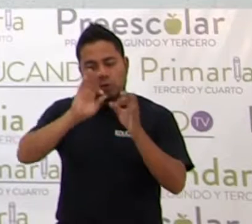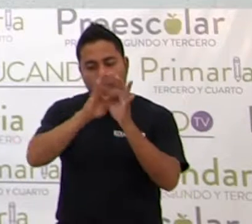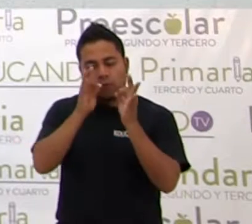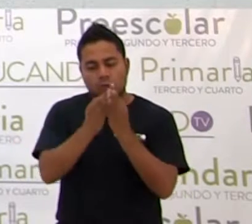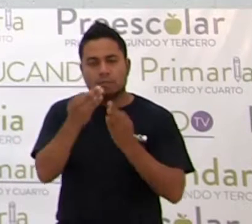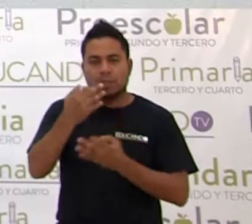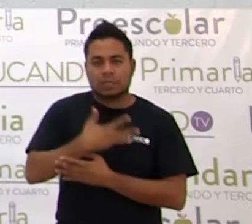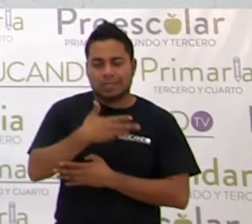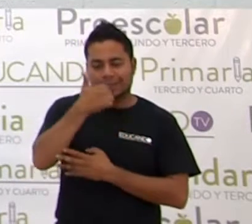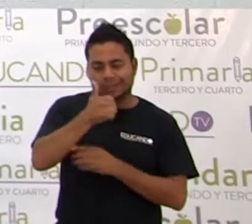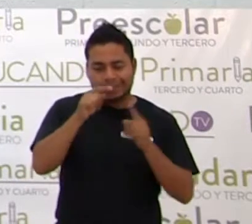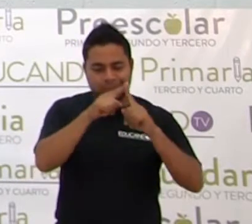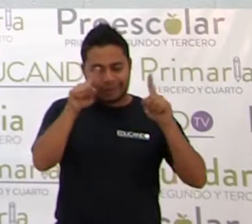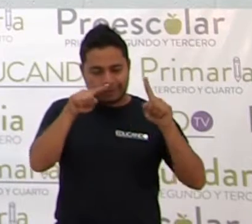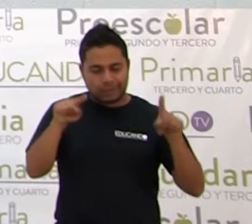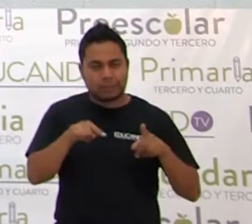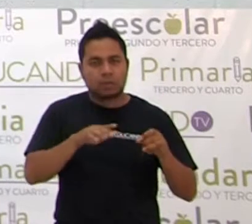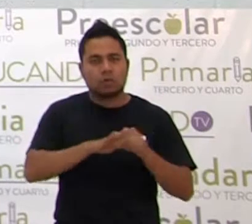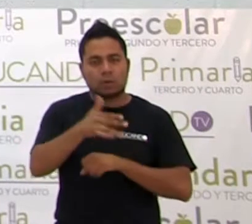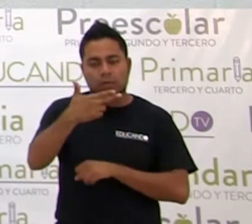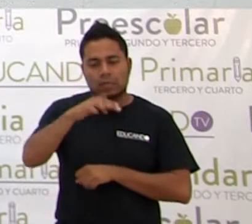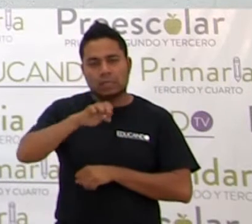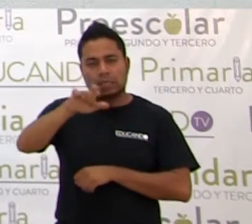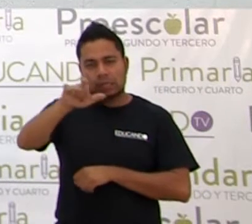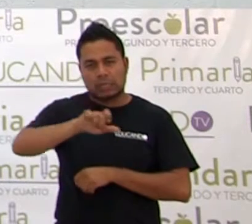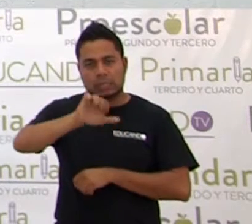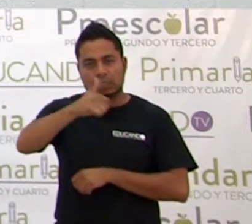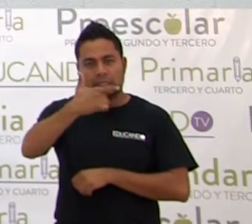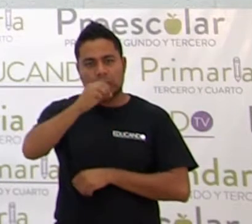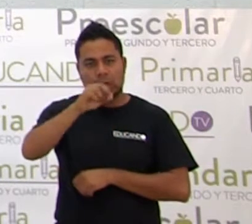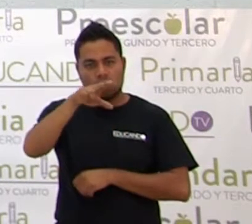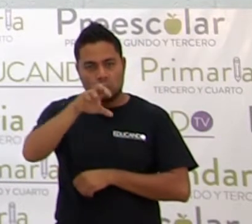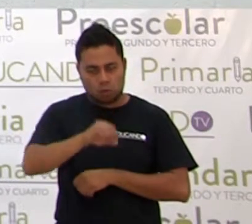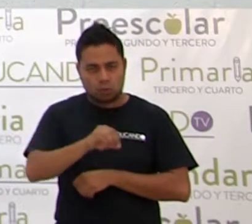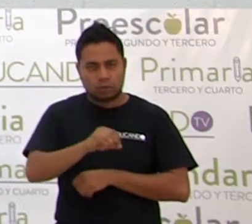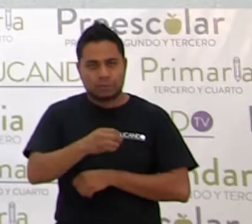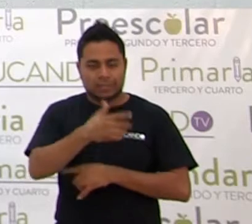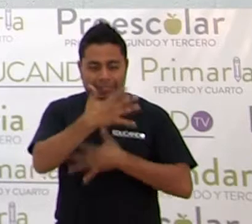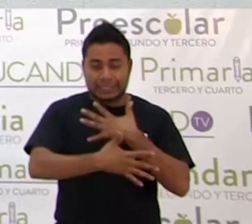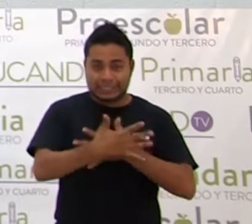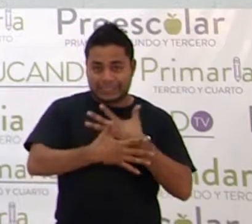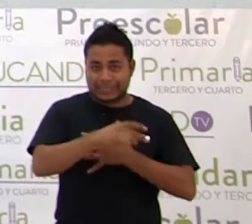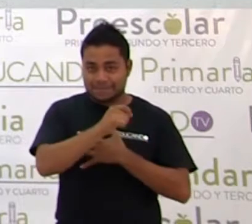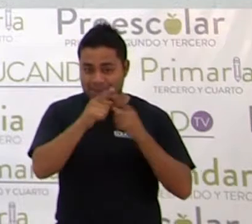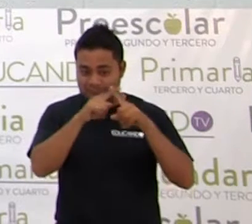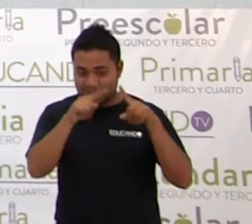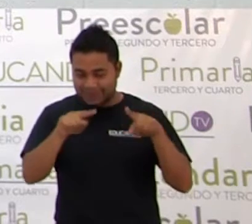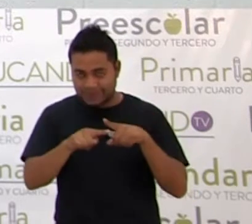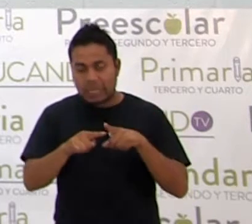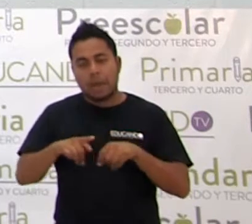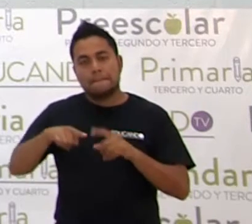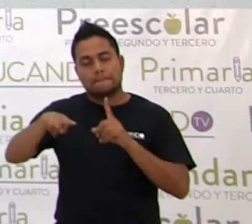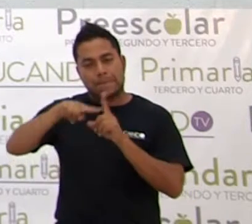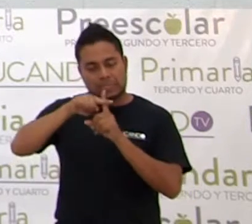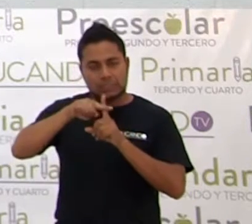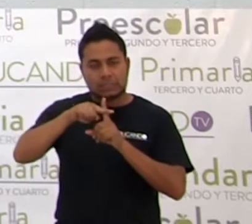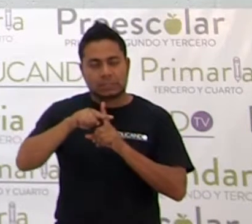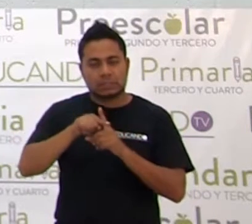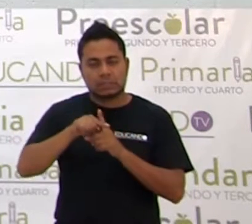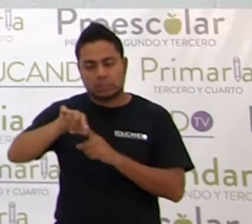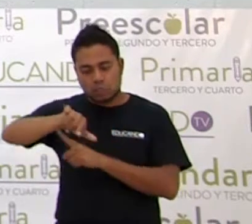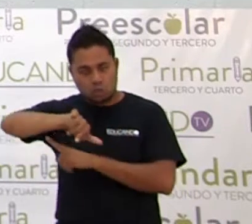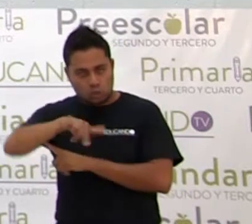lados, ¿sí? Que es el hexágono. 15 hexágonos más, ¿sí? Más